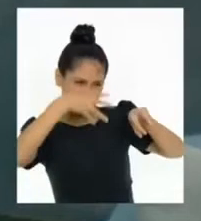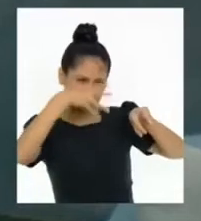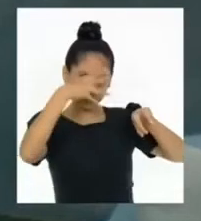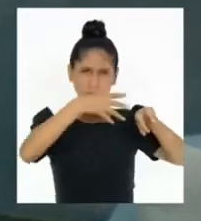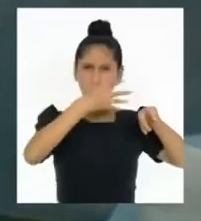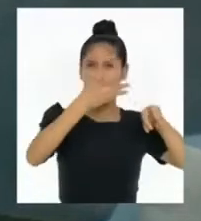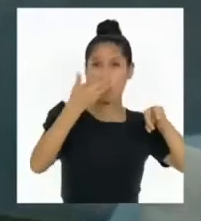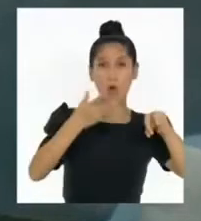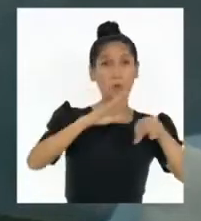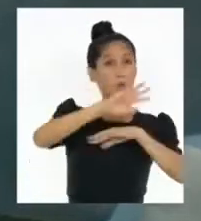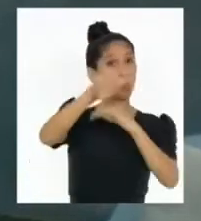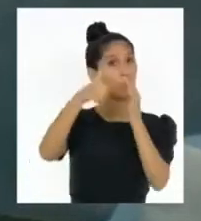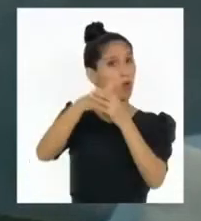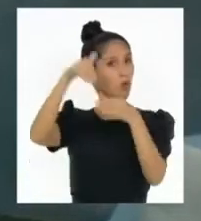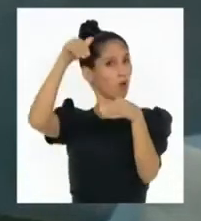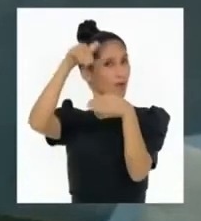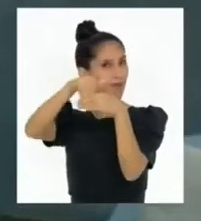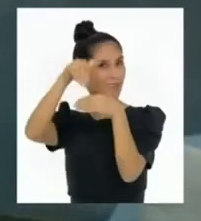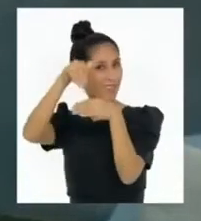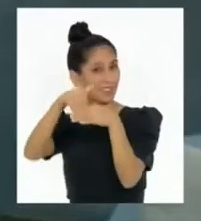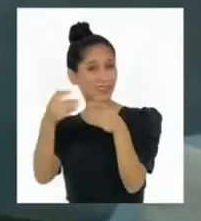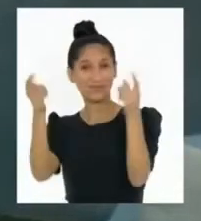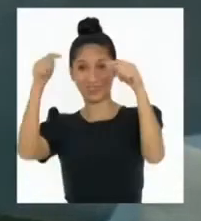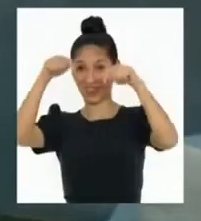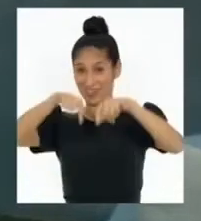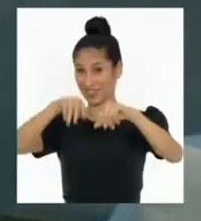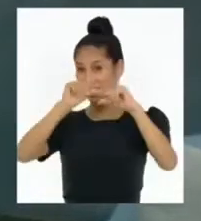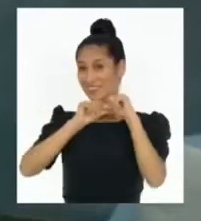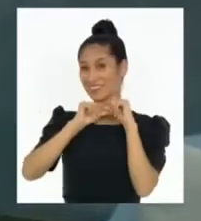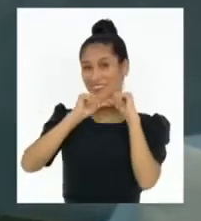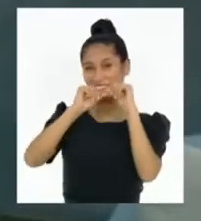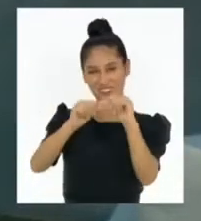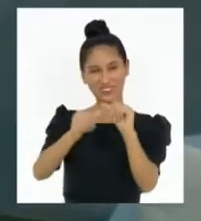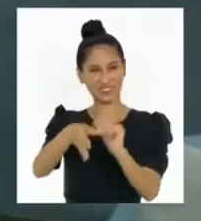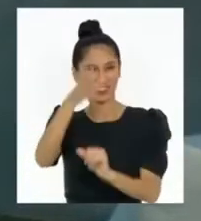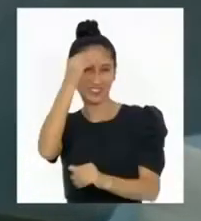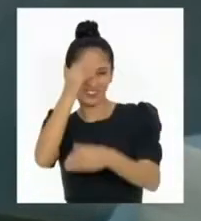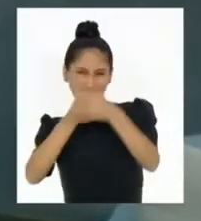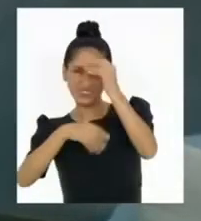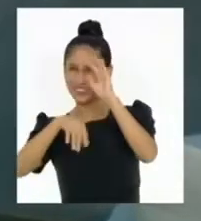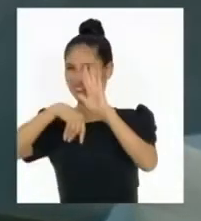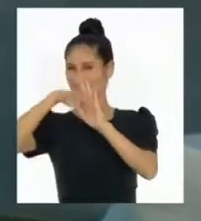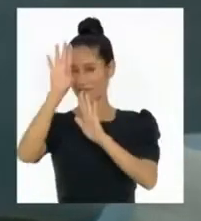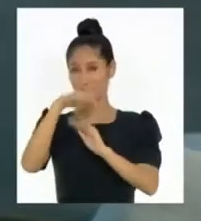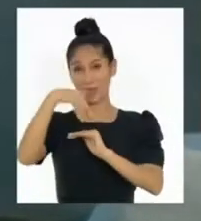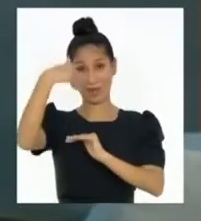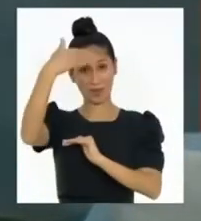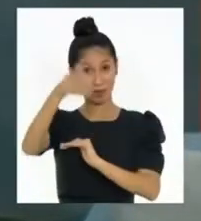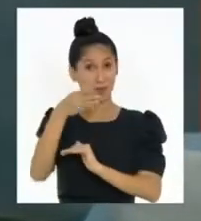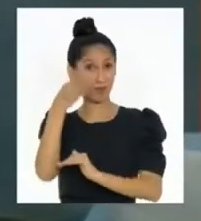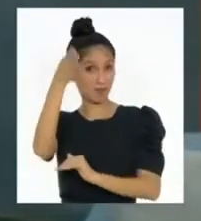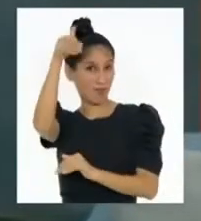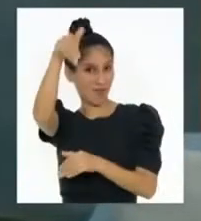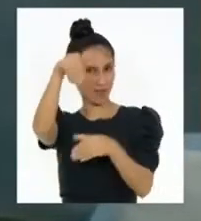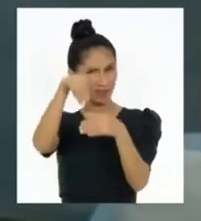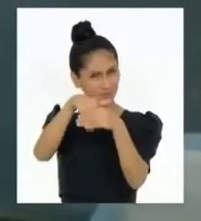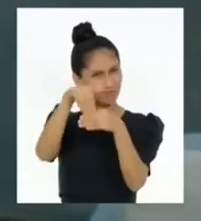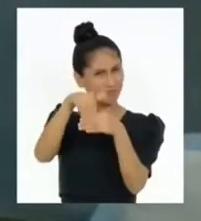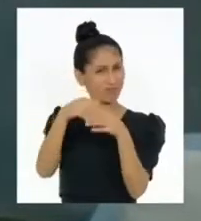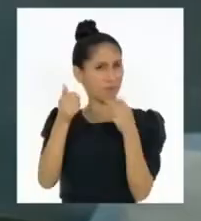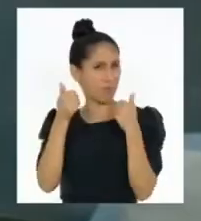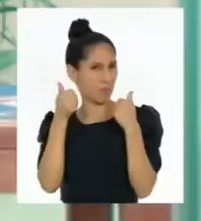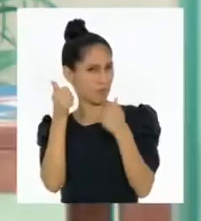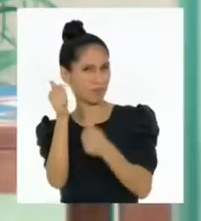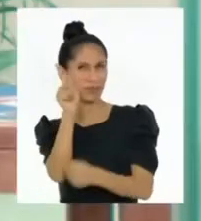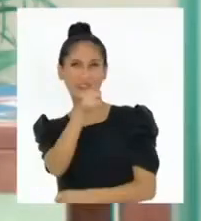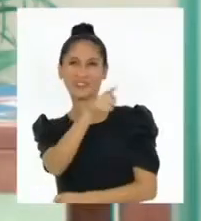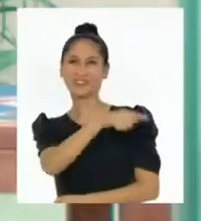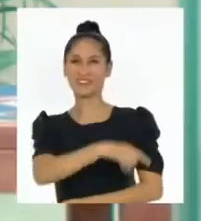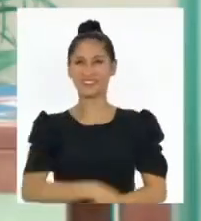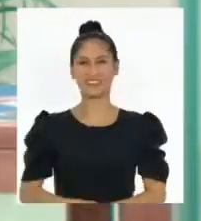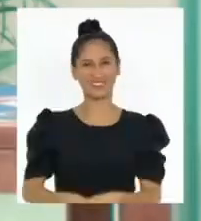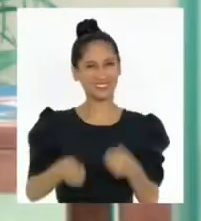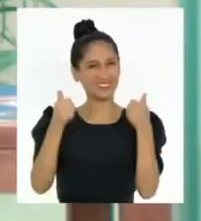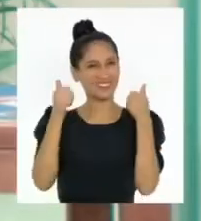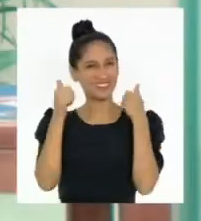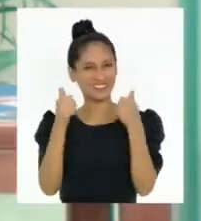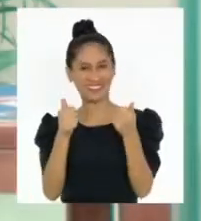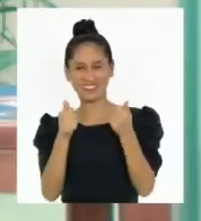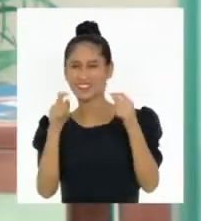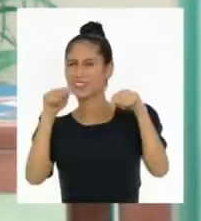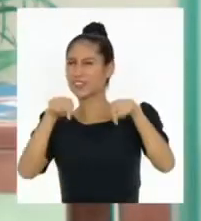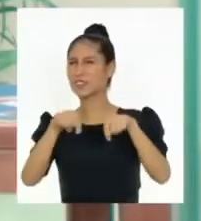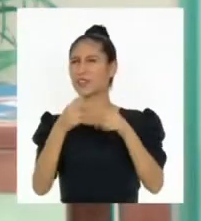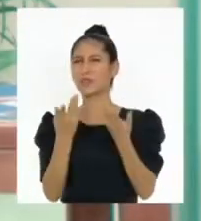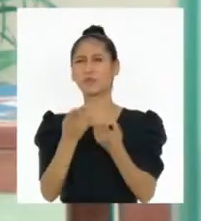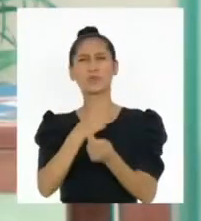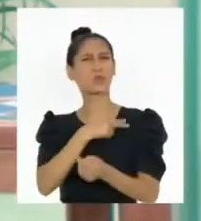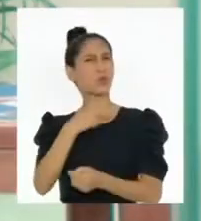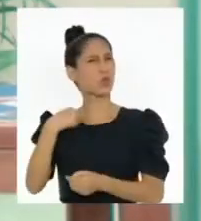...sobre el proceso electoral. Por eso, hoy seguiremos aprendiendo más, para así poder ejercer una ciudadanía activa. Así es. Nuestro